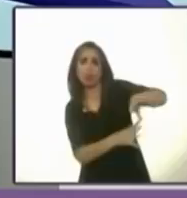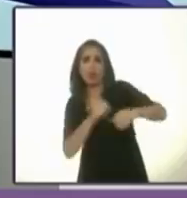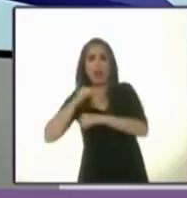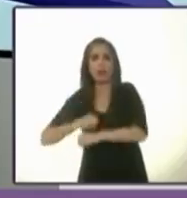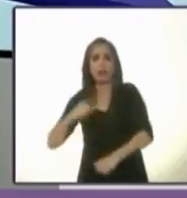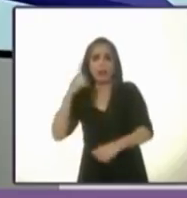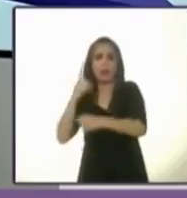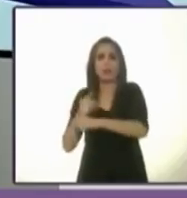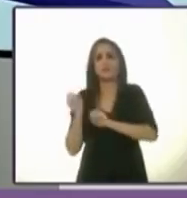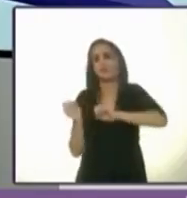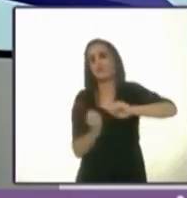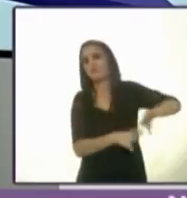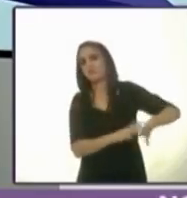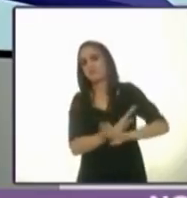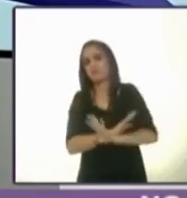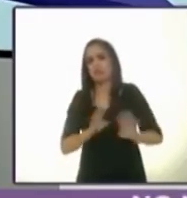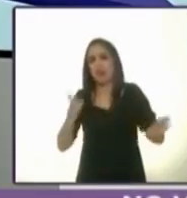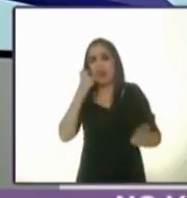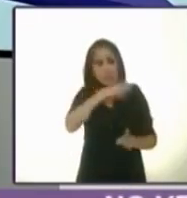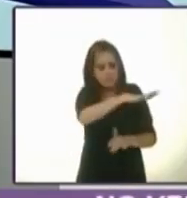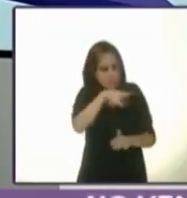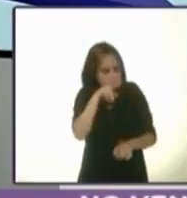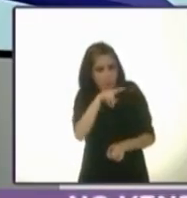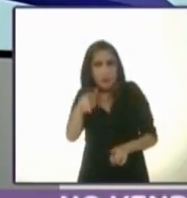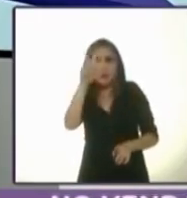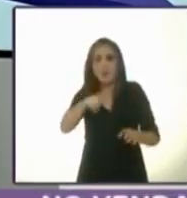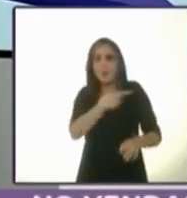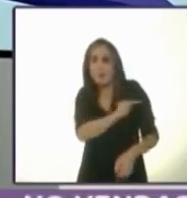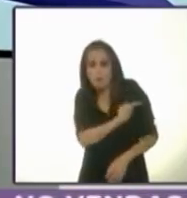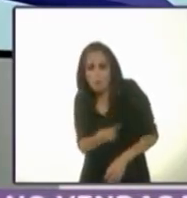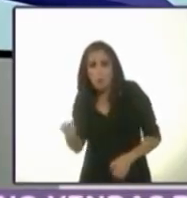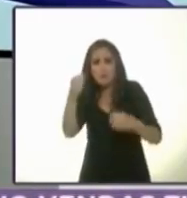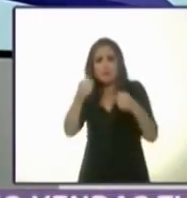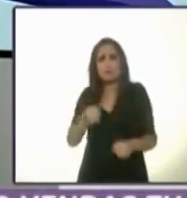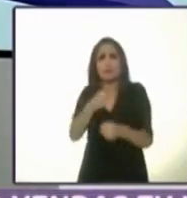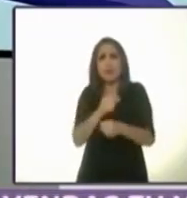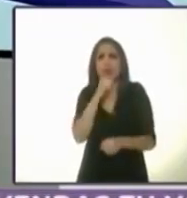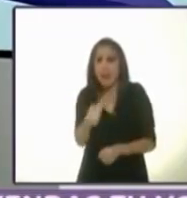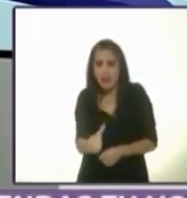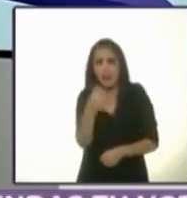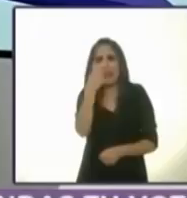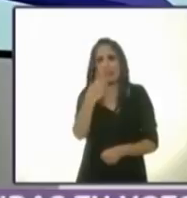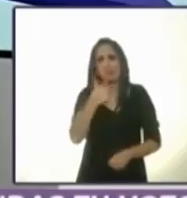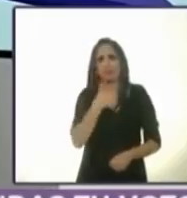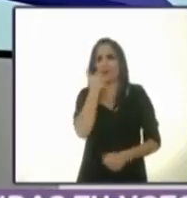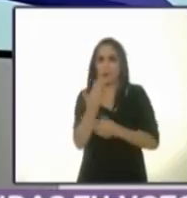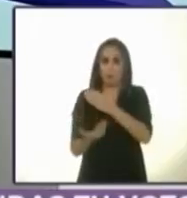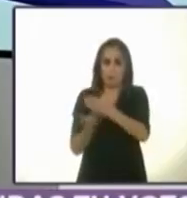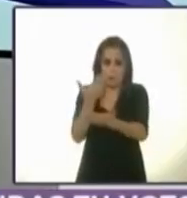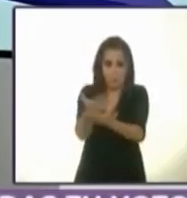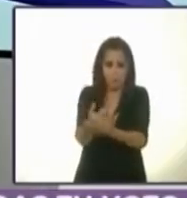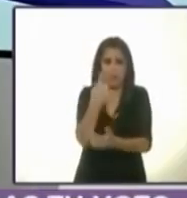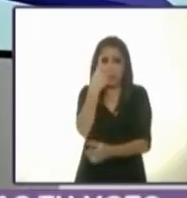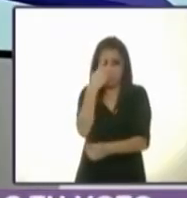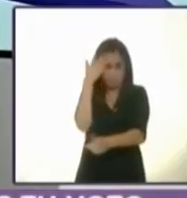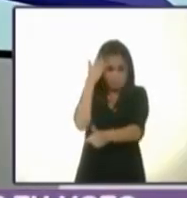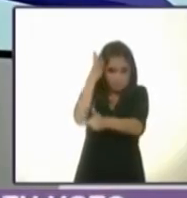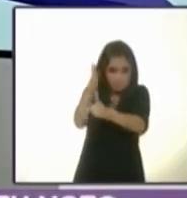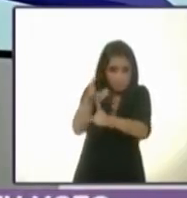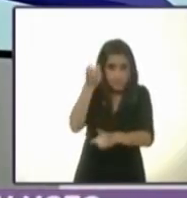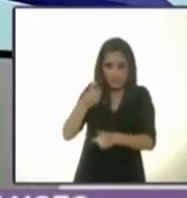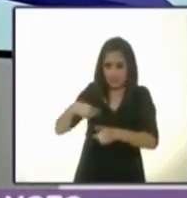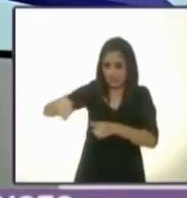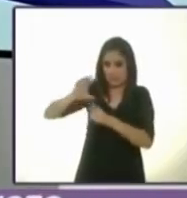autoridades. Y esto los ha llevado a la pobreza y a la inseguridad extrema. Por eso voy a proponer también que una de las prioridades de este